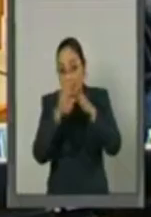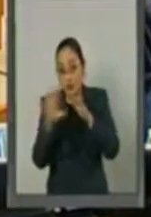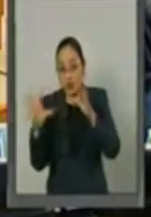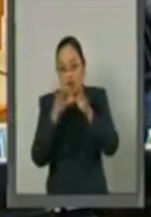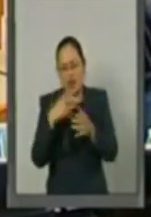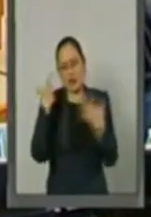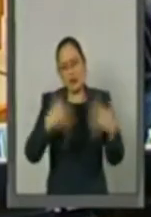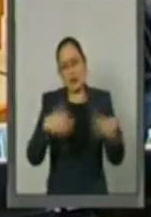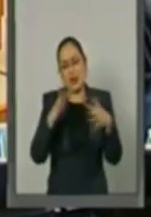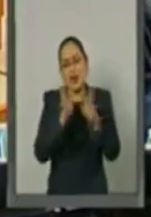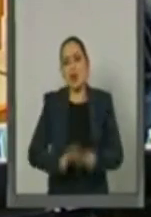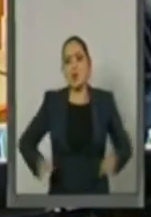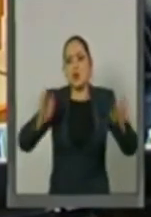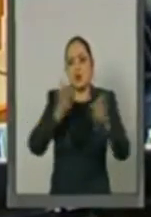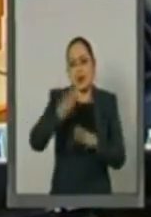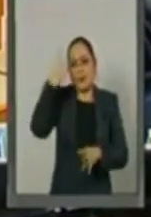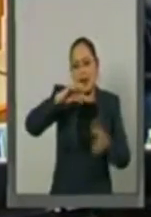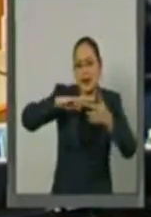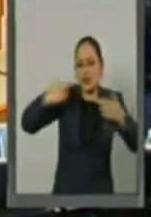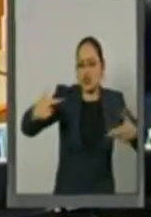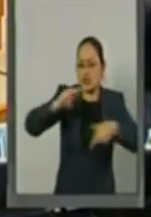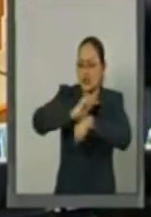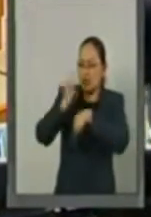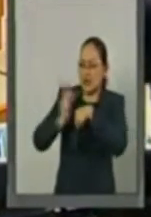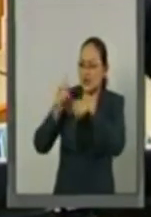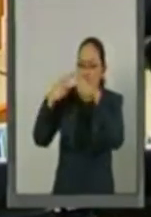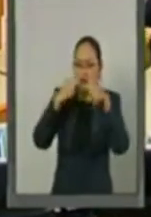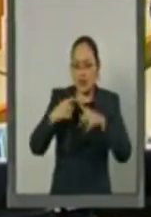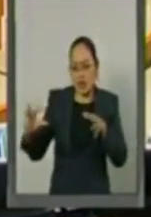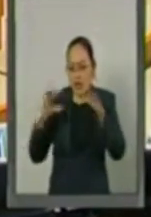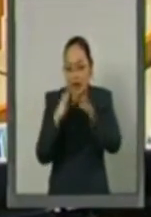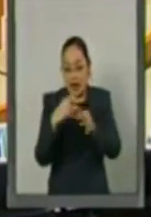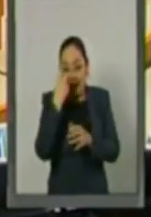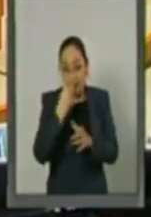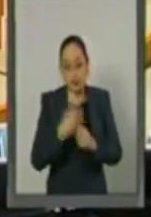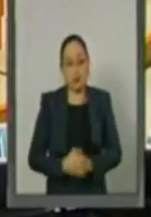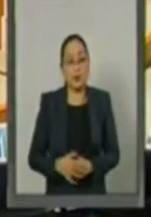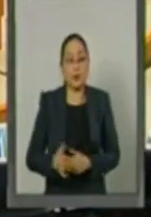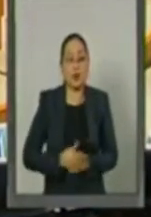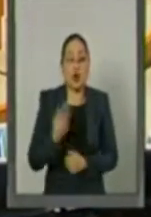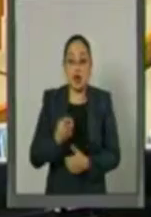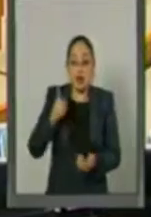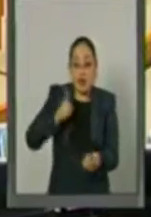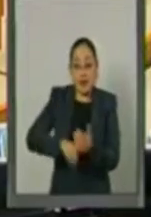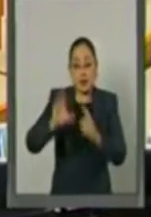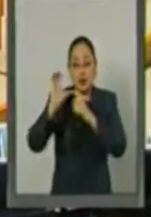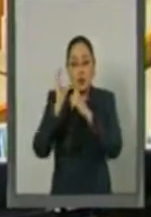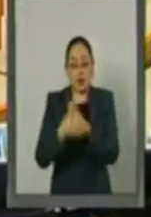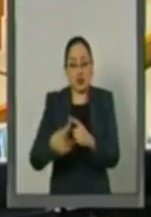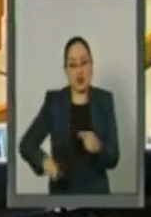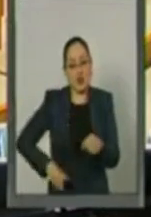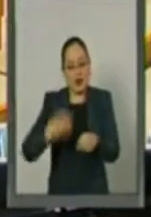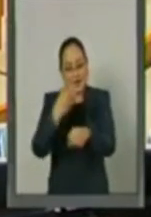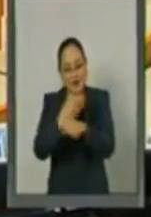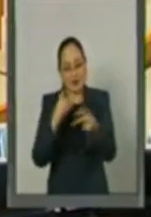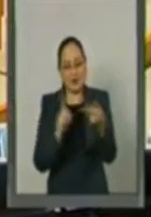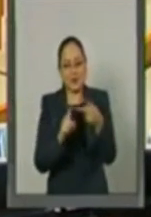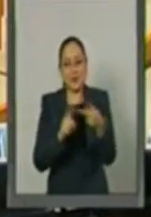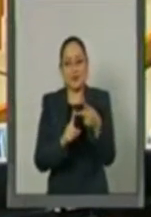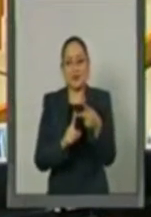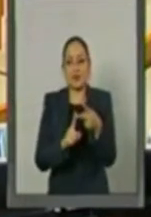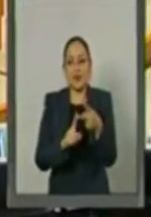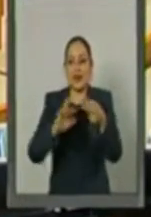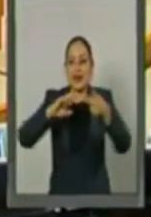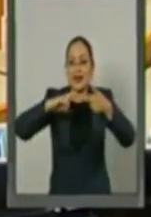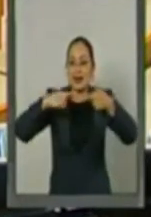exterior de nuestro país. Es por ello que en el seno de las comisiones de gobernación, de